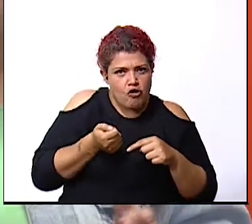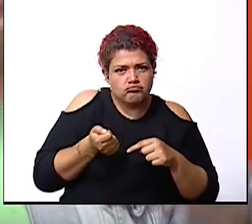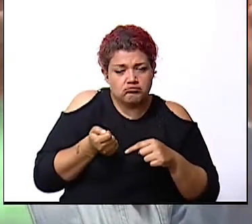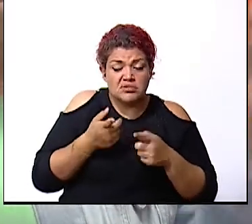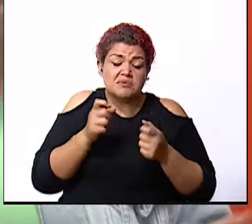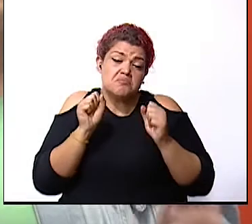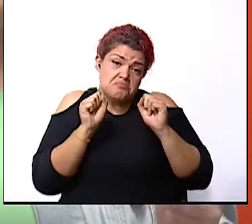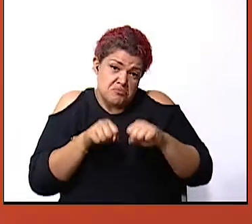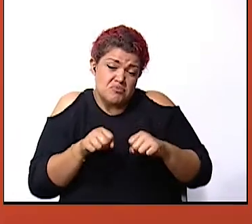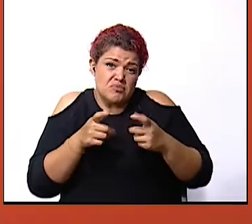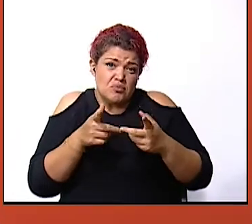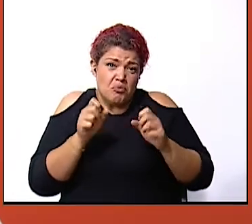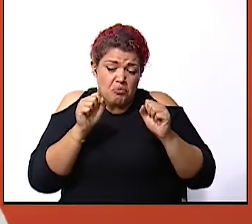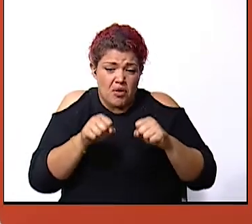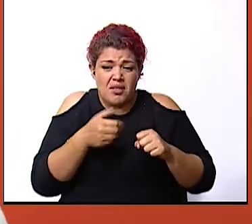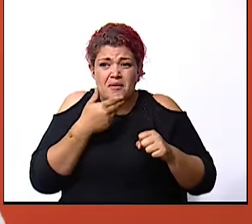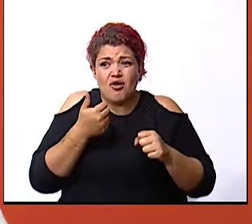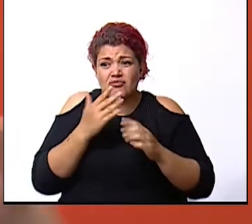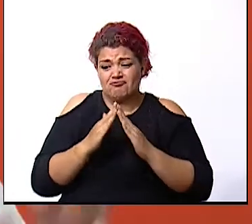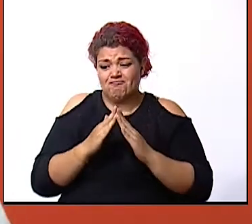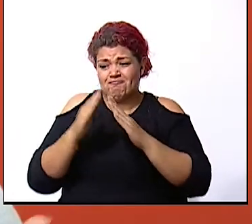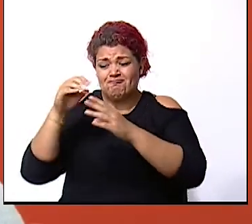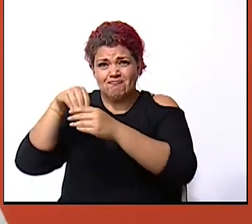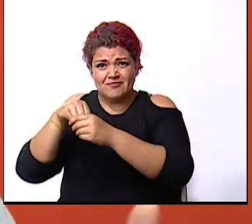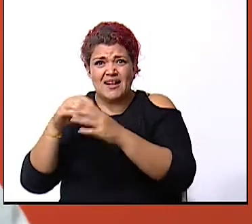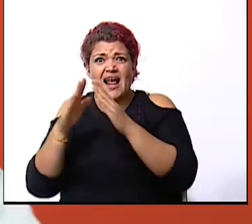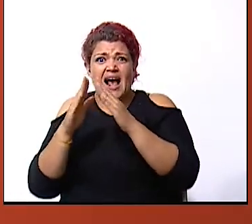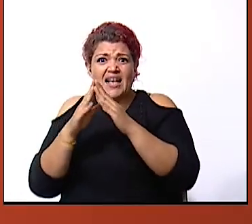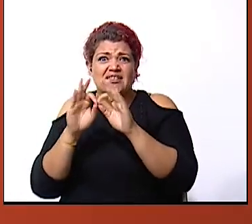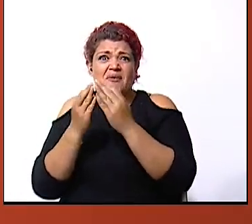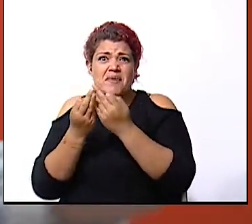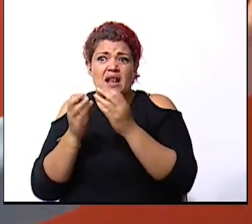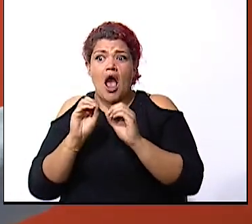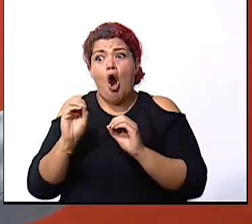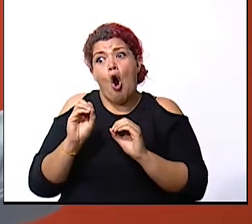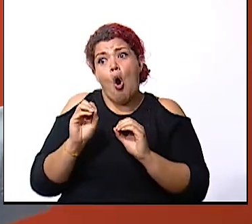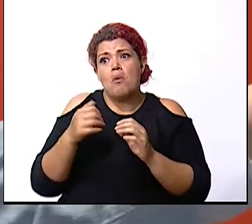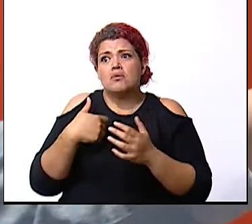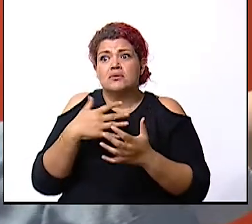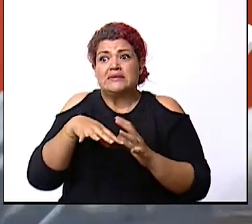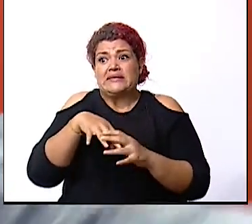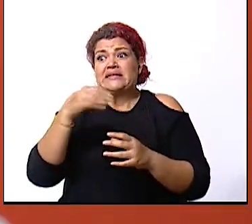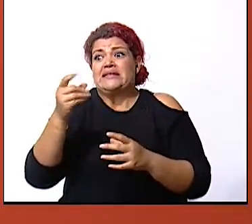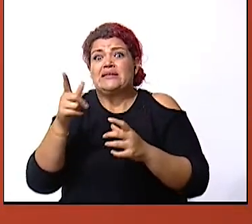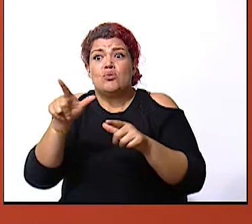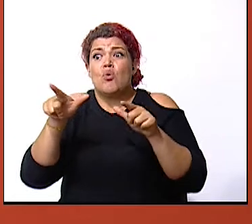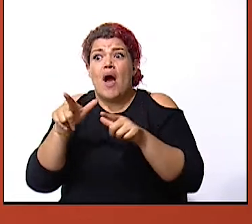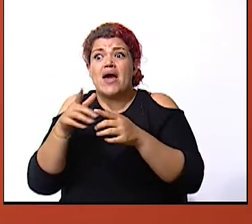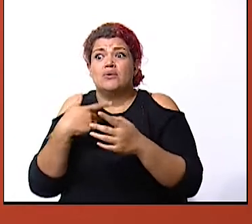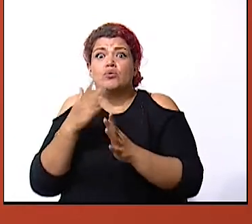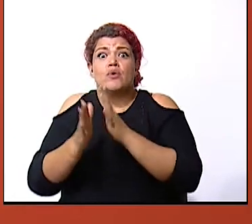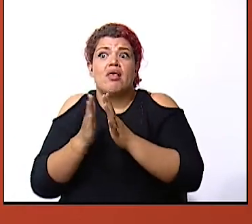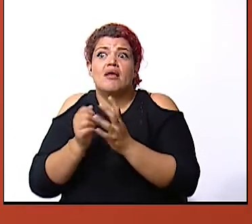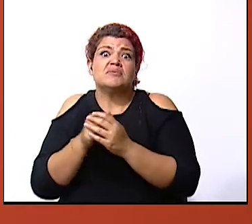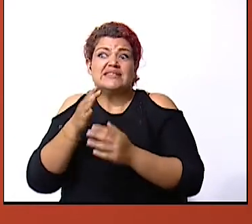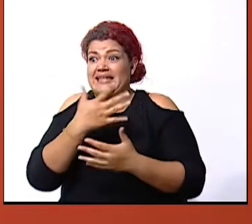mejor quedémonos en casa de un familiar o un albergue hasta que pase el peligro bueno nos vemos